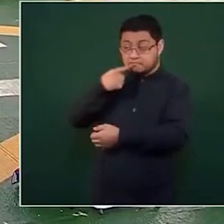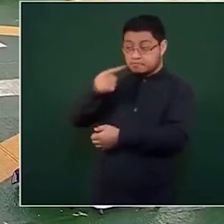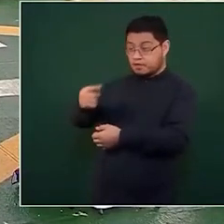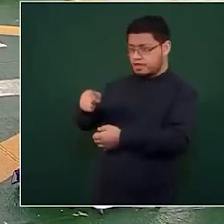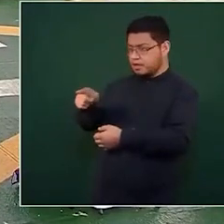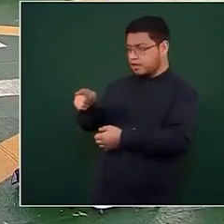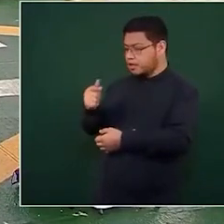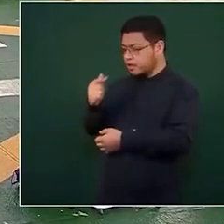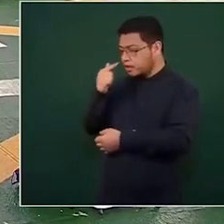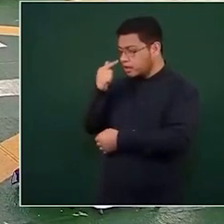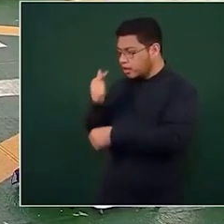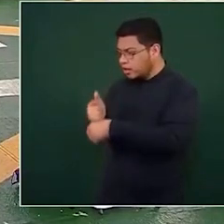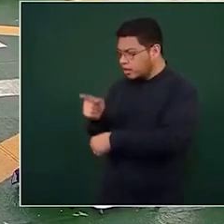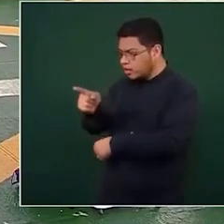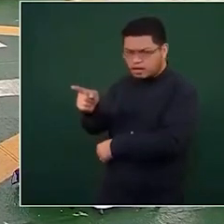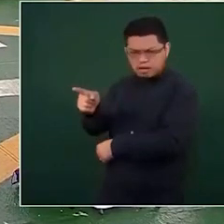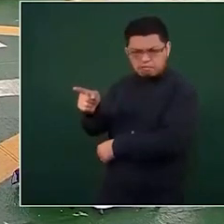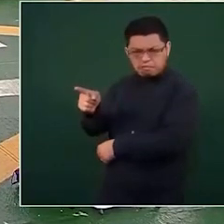particulares